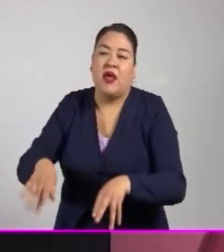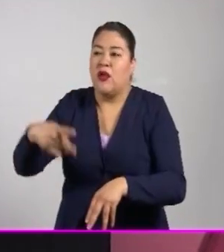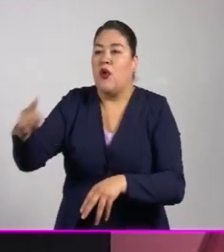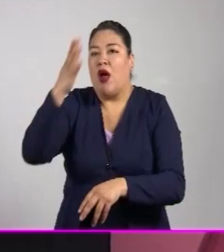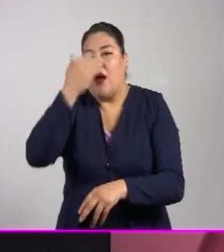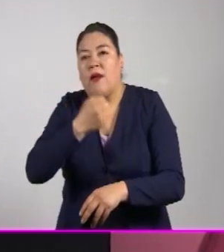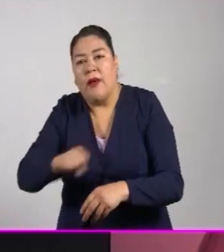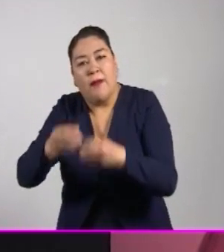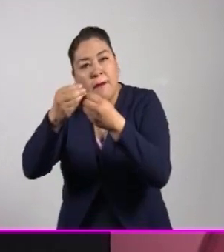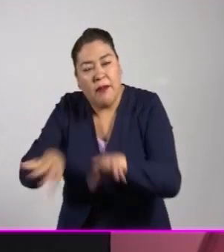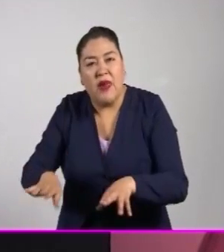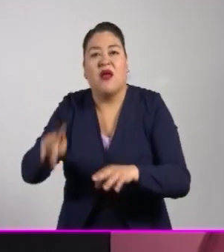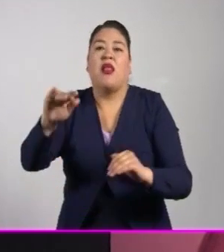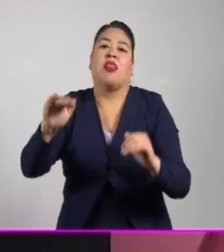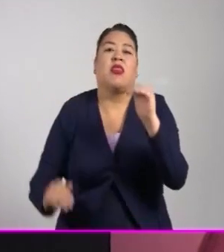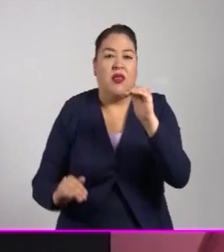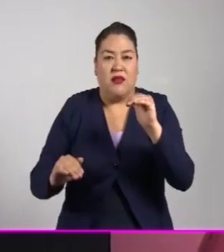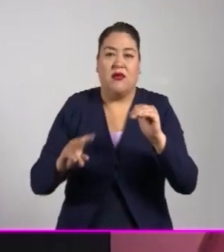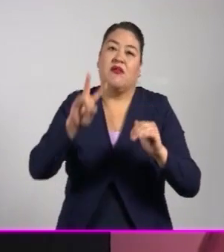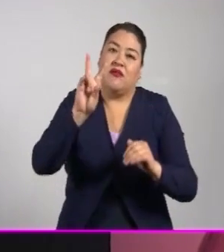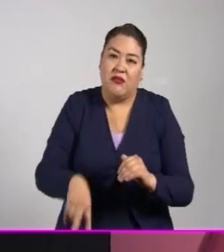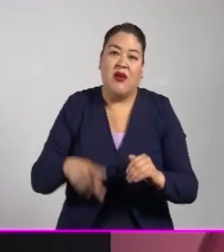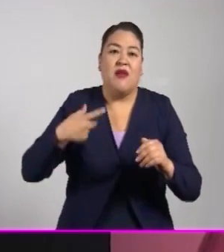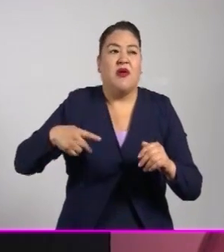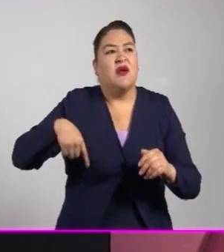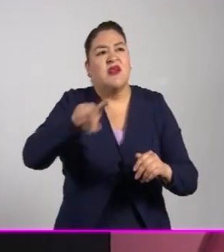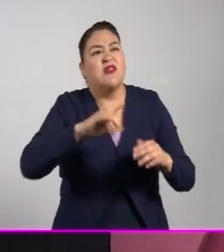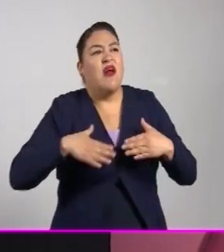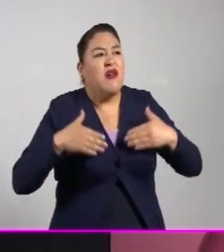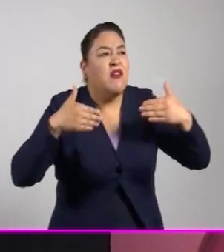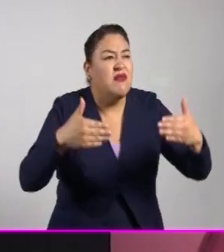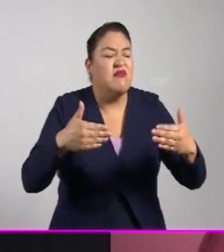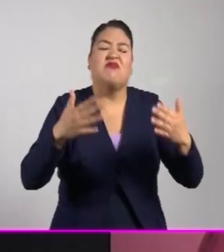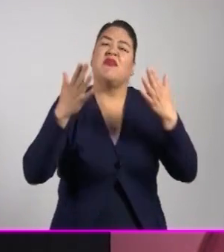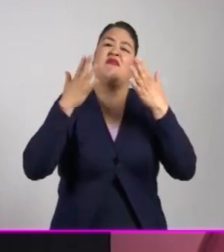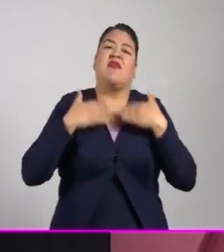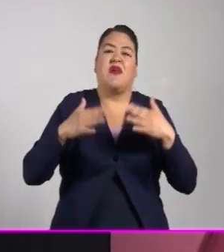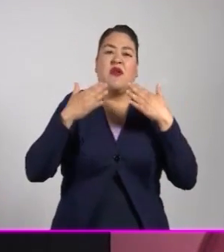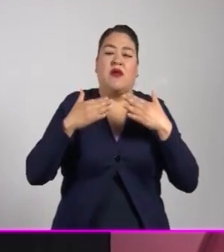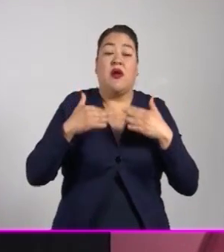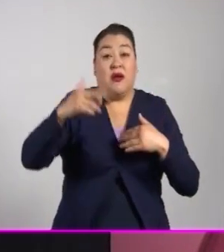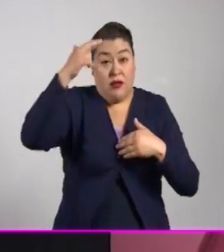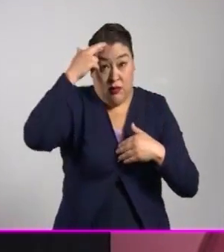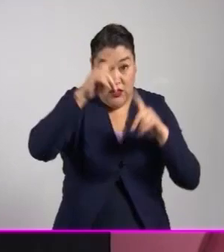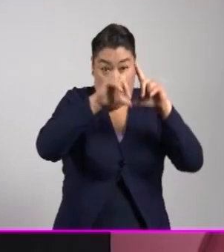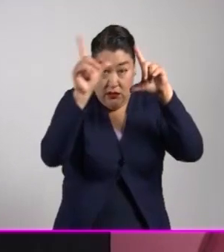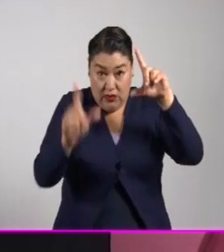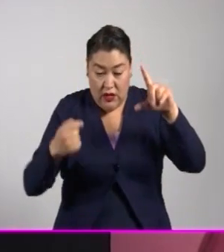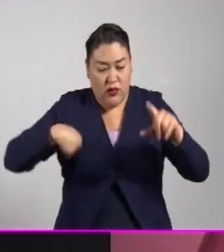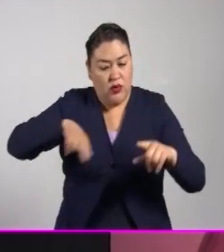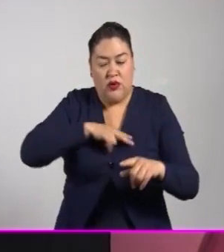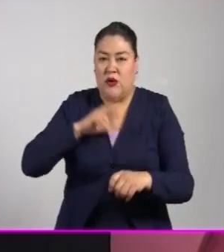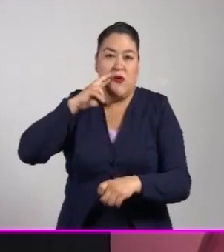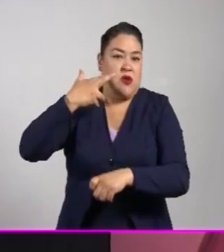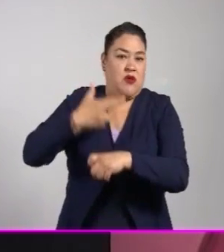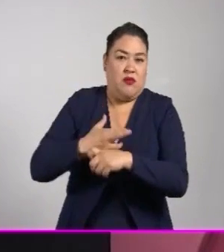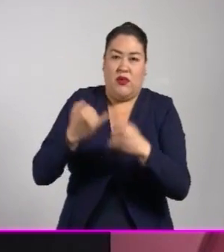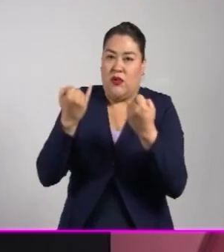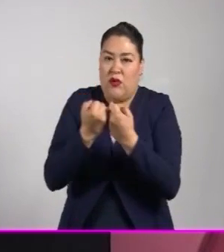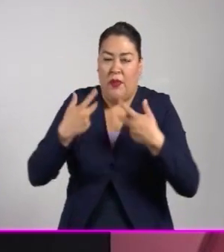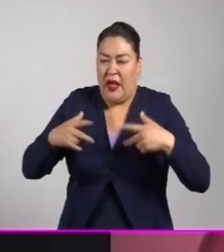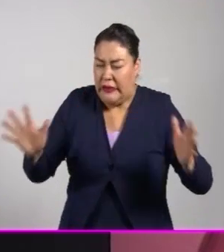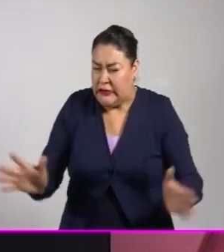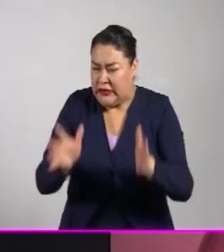desigualdades y, sobre todo, mina la confianza en la democracia. Como país tenemos la deuda histórica de impulsar la inclusión